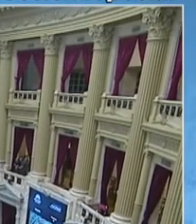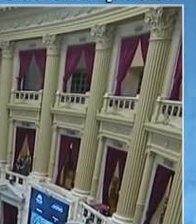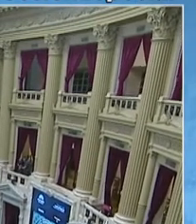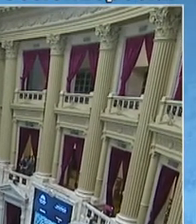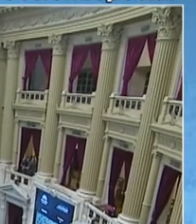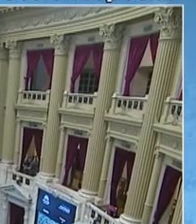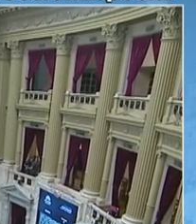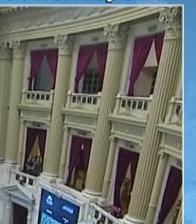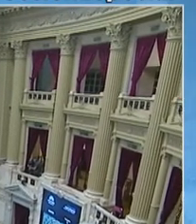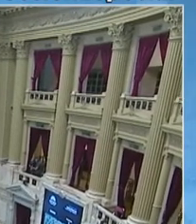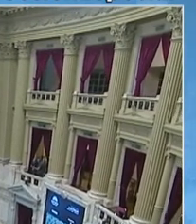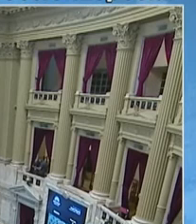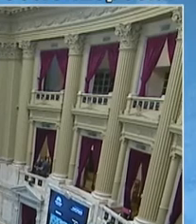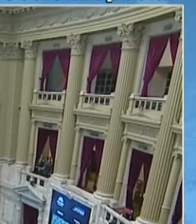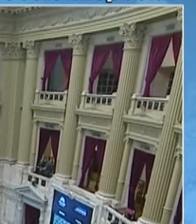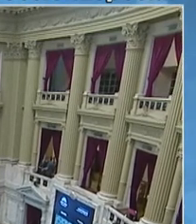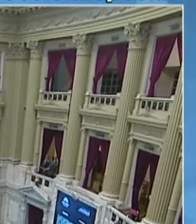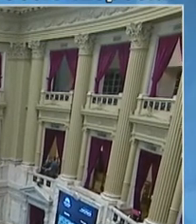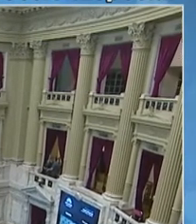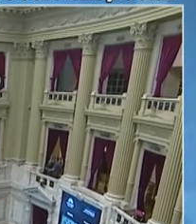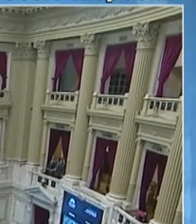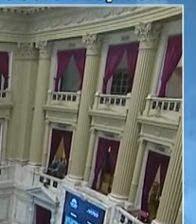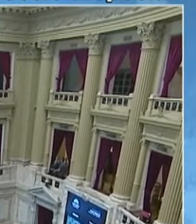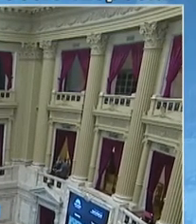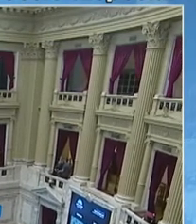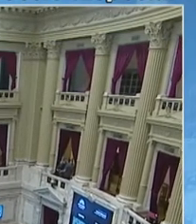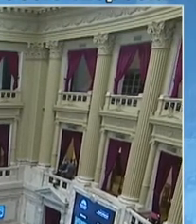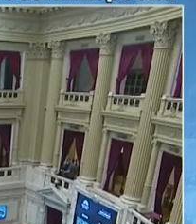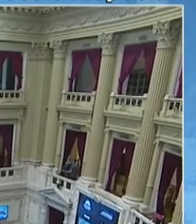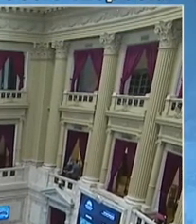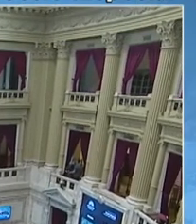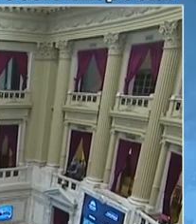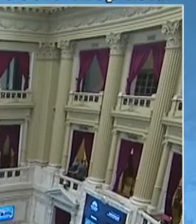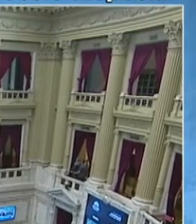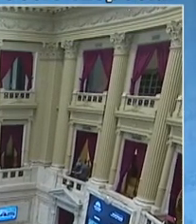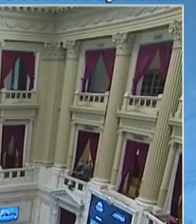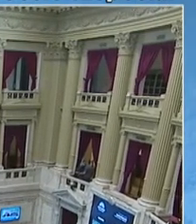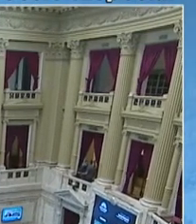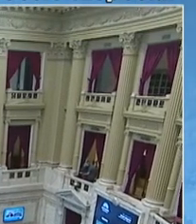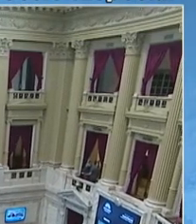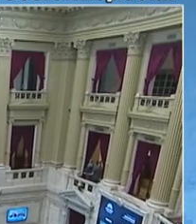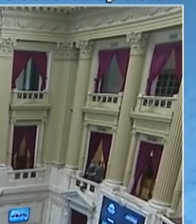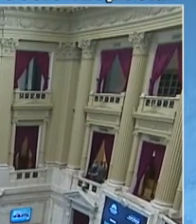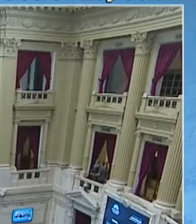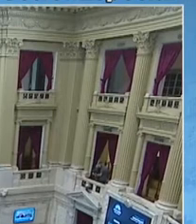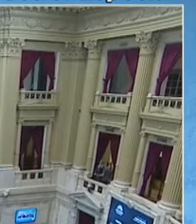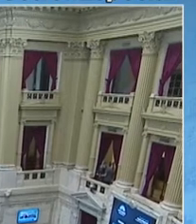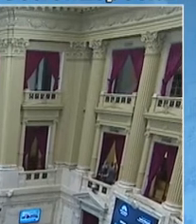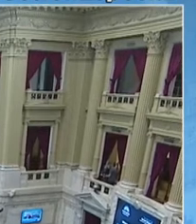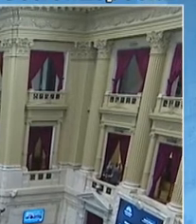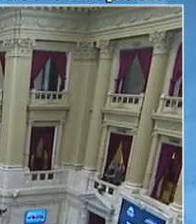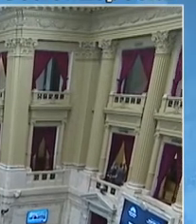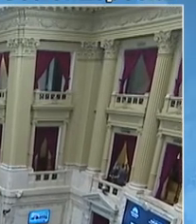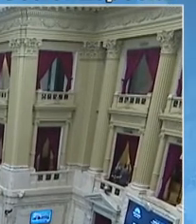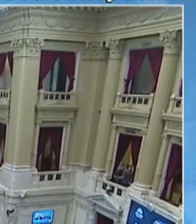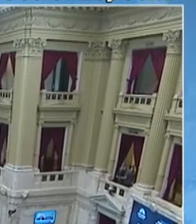voluntaria del embarazo no puede ser considerada como método anticonceptivo, y que no se